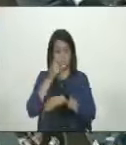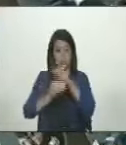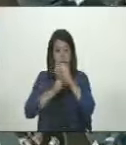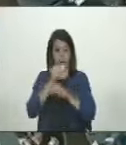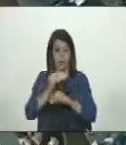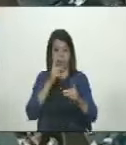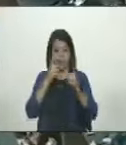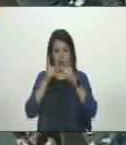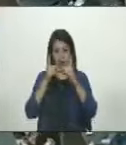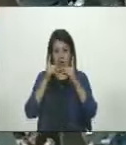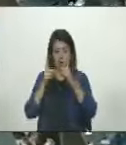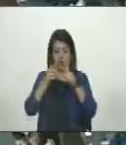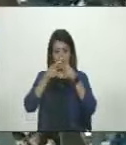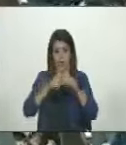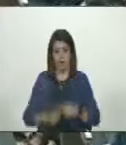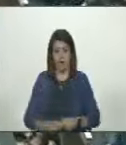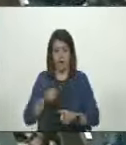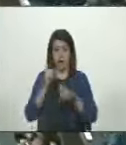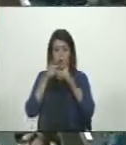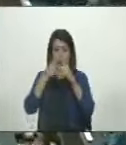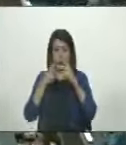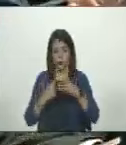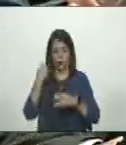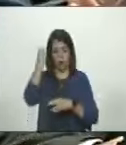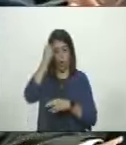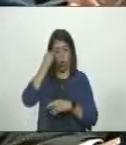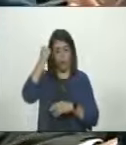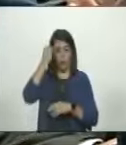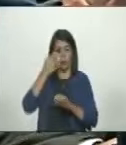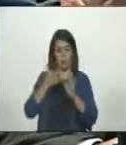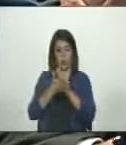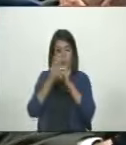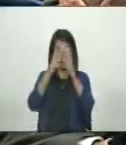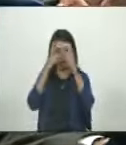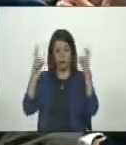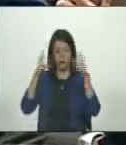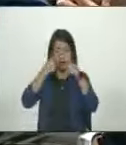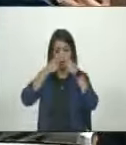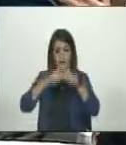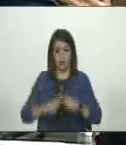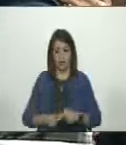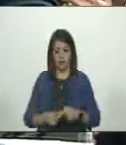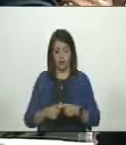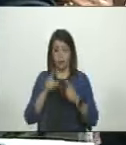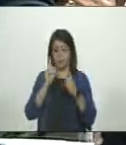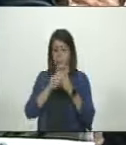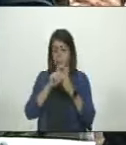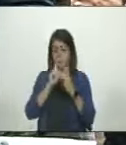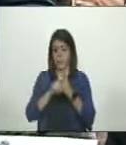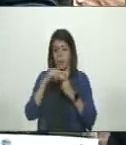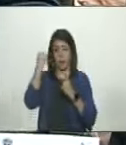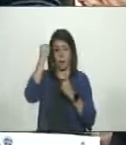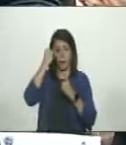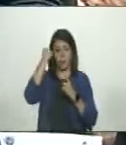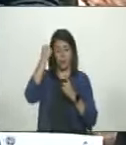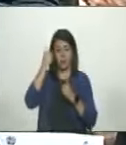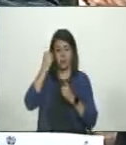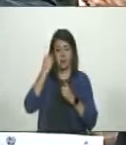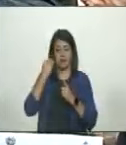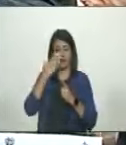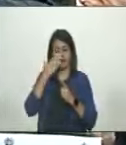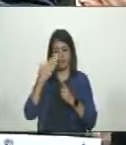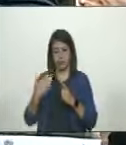haciendo en el debate del presupuesto y decir algunas cosas de nuestras consideraciones con relación al tema presupuestario. Primero, consideramos que se está